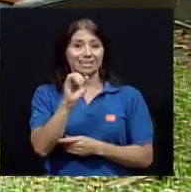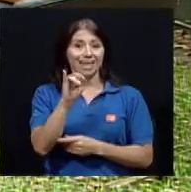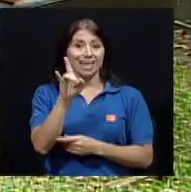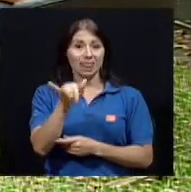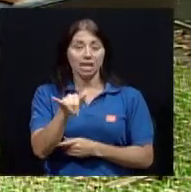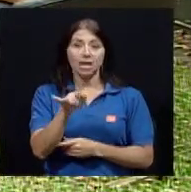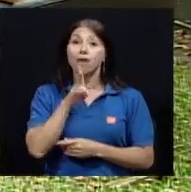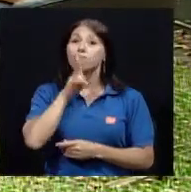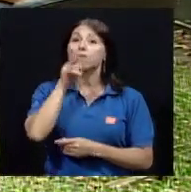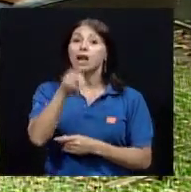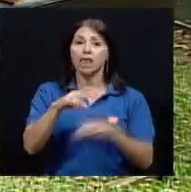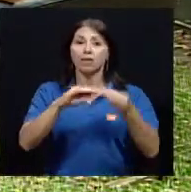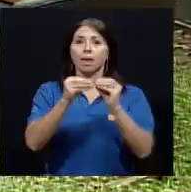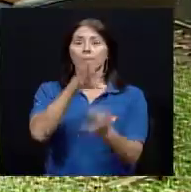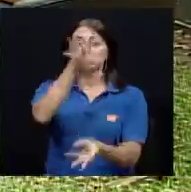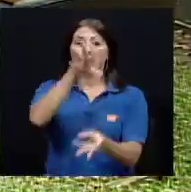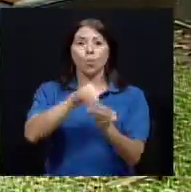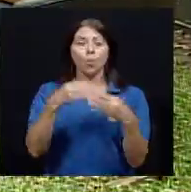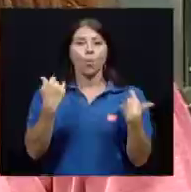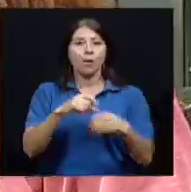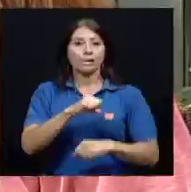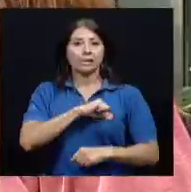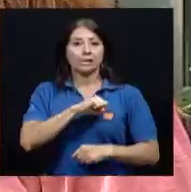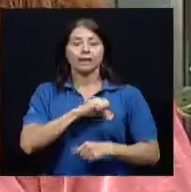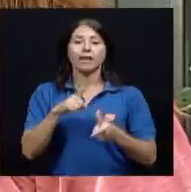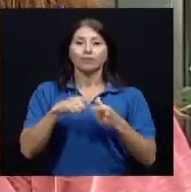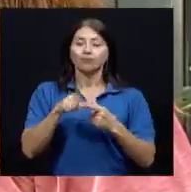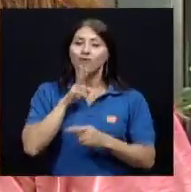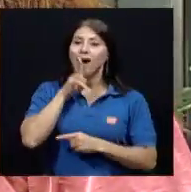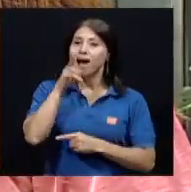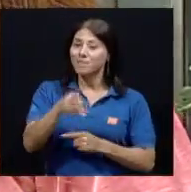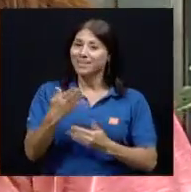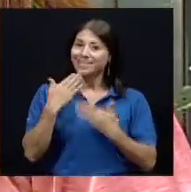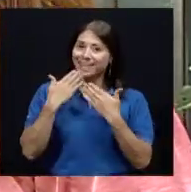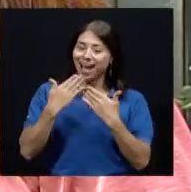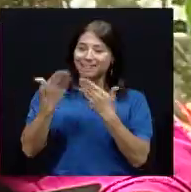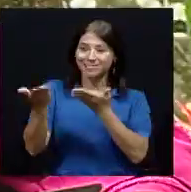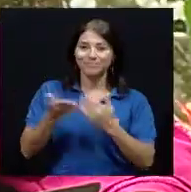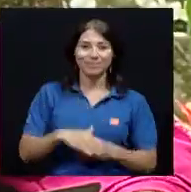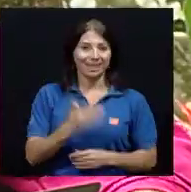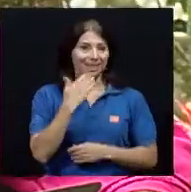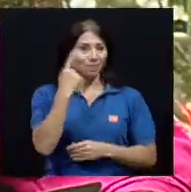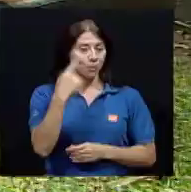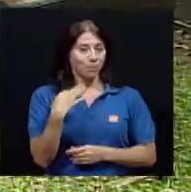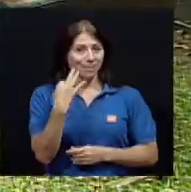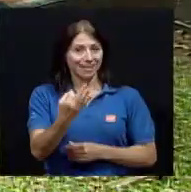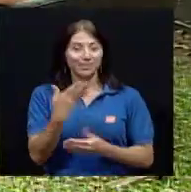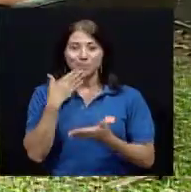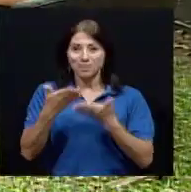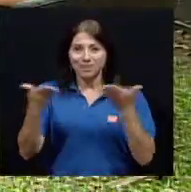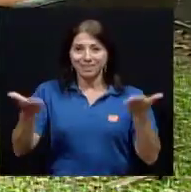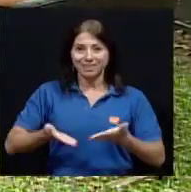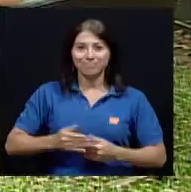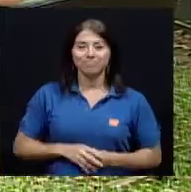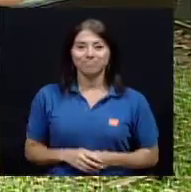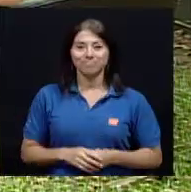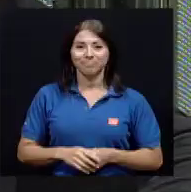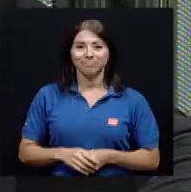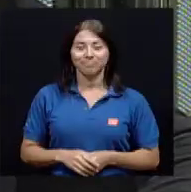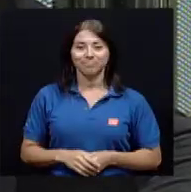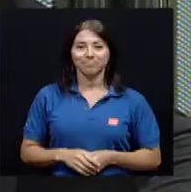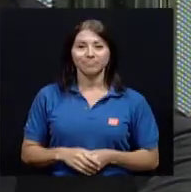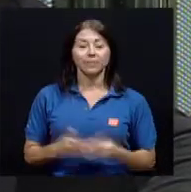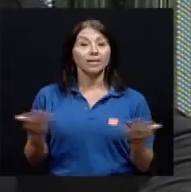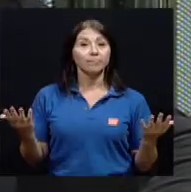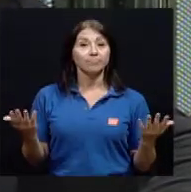en realidad los datos son alarmantes. Entonces Victoria, realmente le agradecemos su gentileza. Muchas gracias por la invitación. Quisiéramos en un primer momento